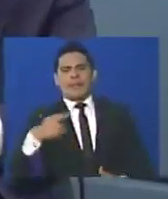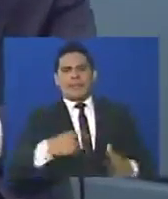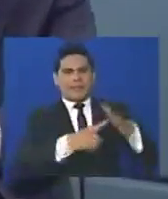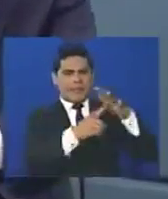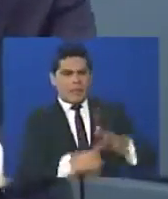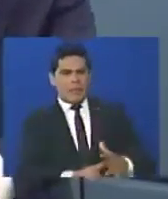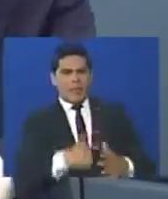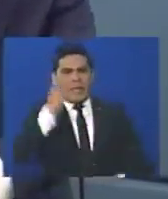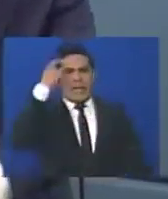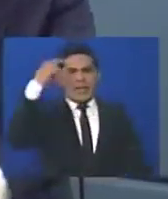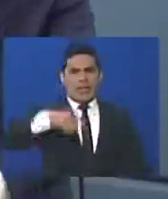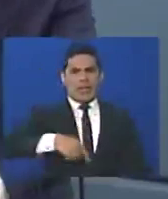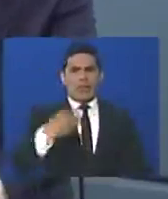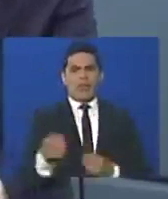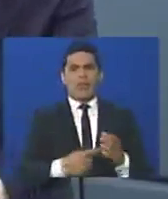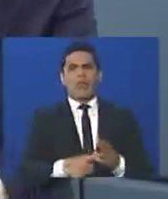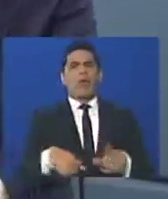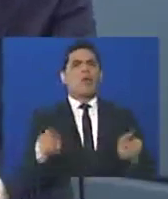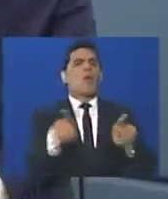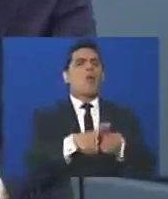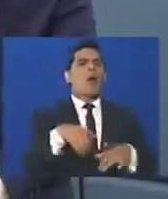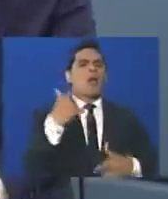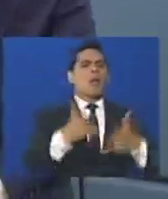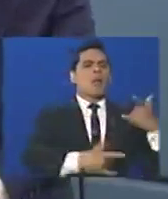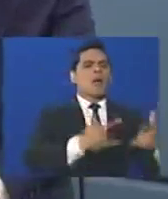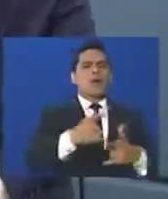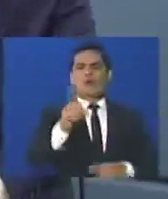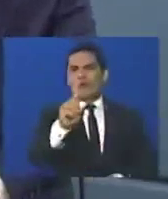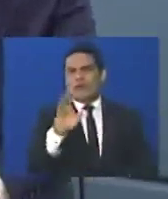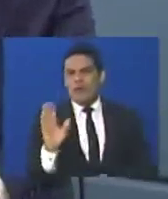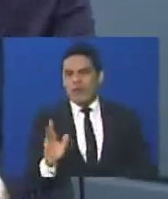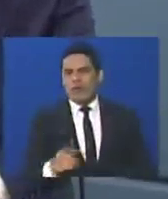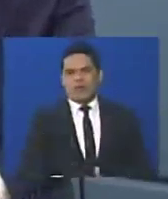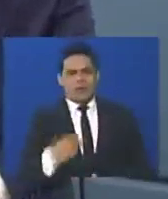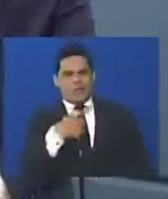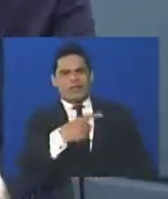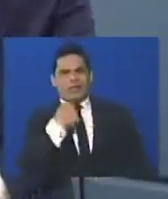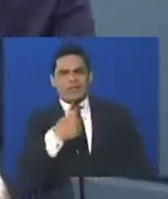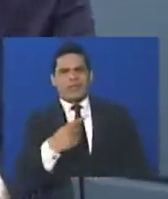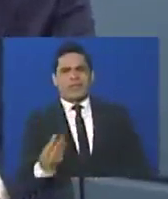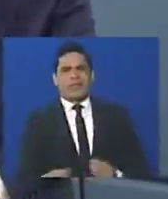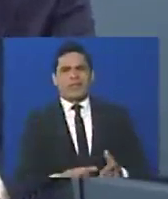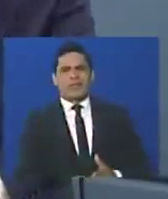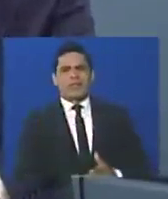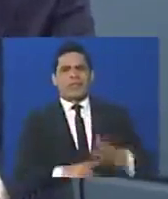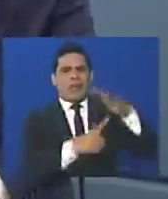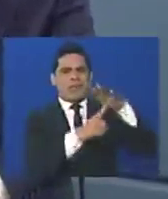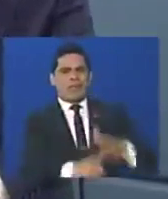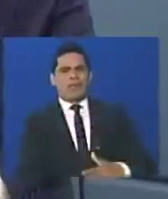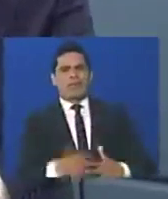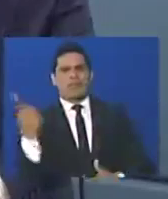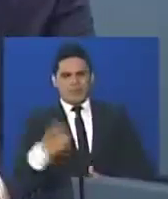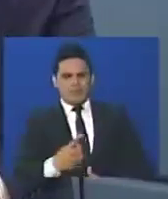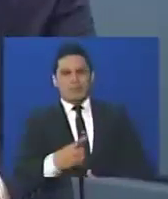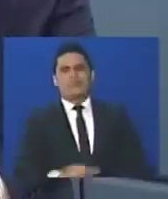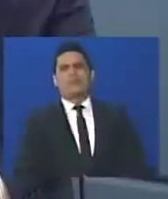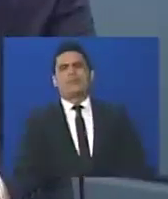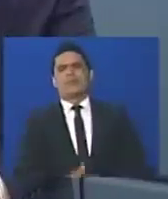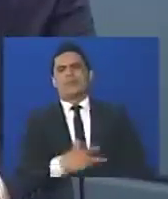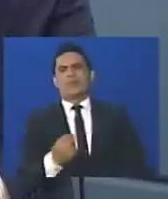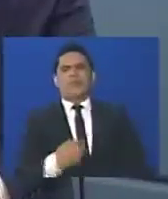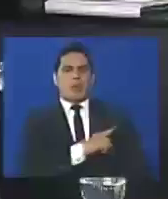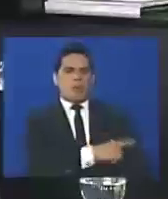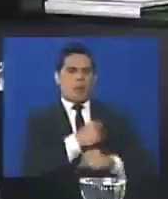imputados hoy como delincuentes, eso es una arbitrariedad, ese es un uso